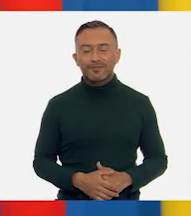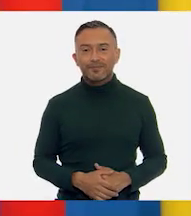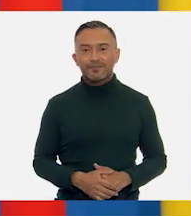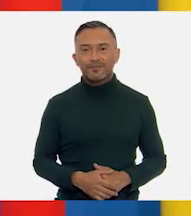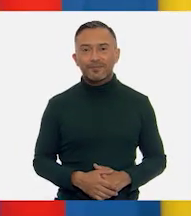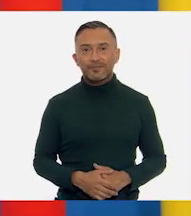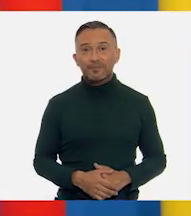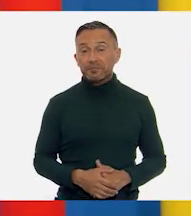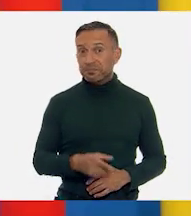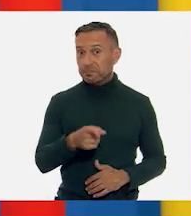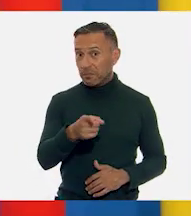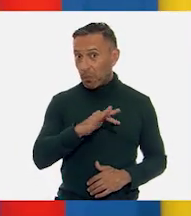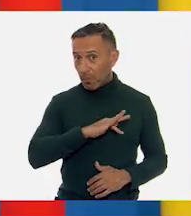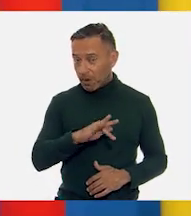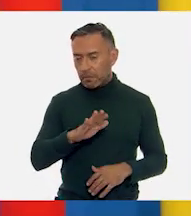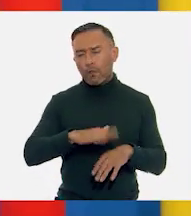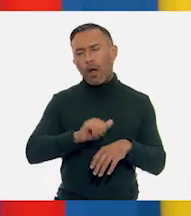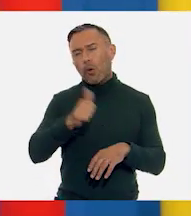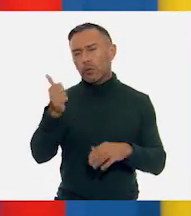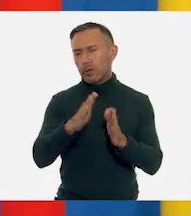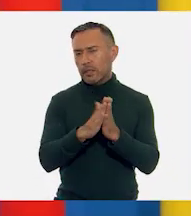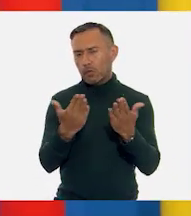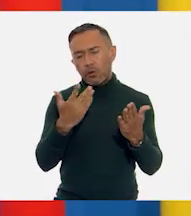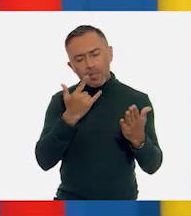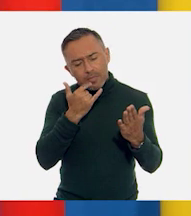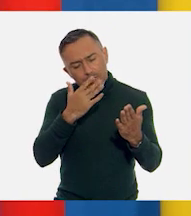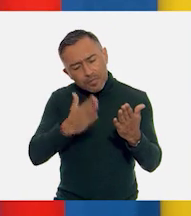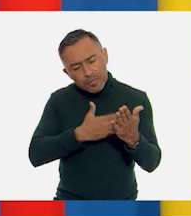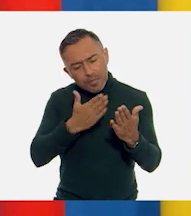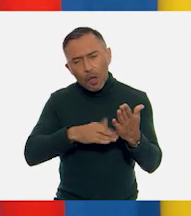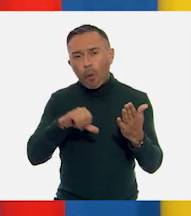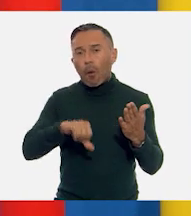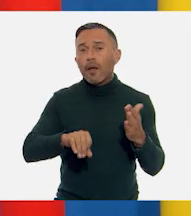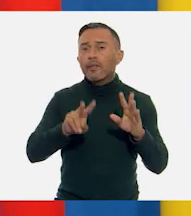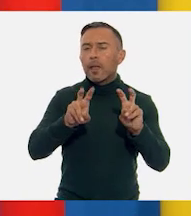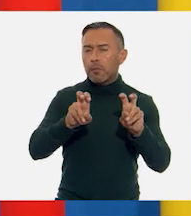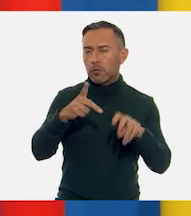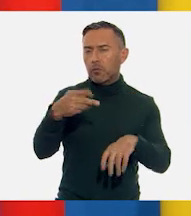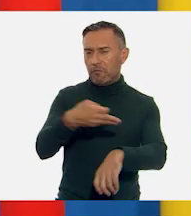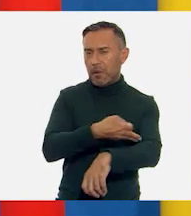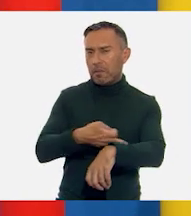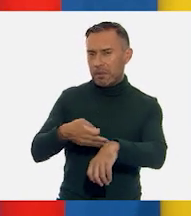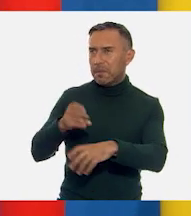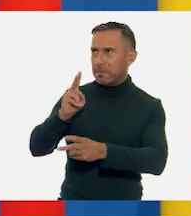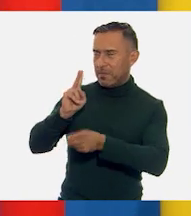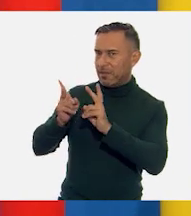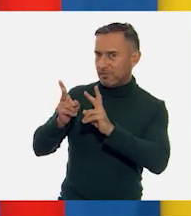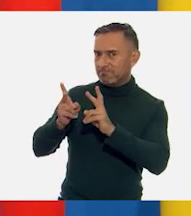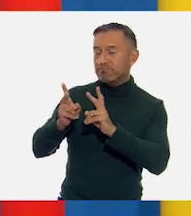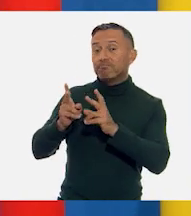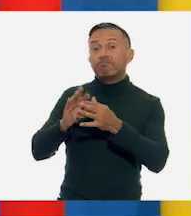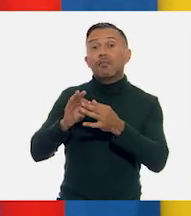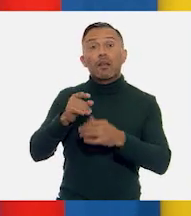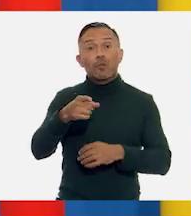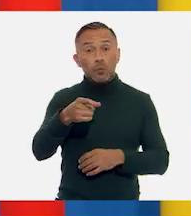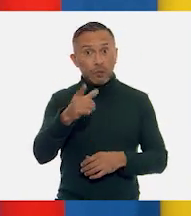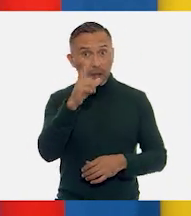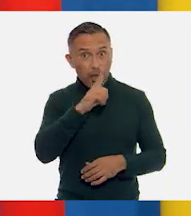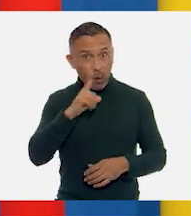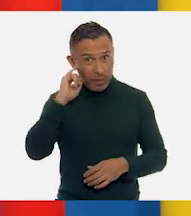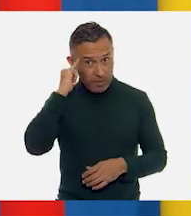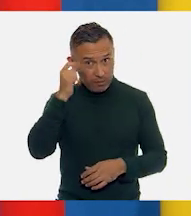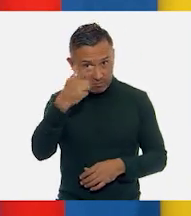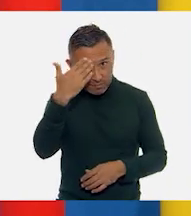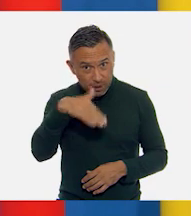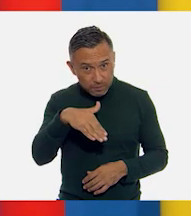Si te es posible, consulta otros libros y comenta el tema de hoy con tu familia. Si tienes la fortuna de hablar una lengua indígena, aprovecha también